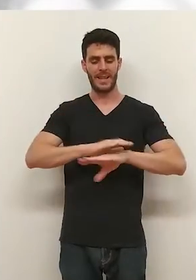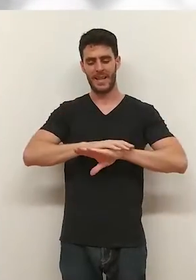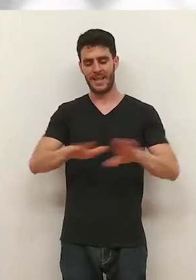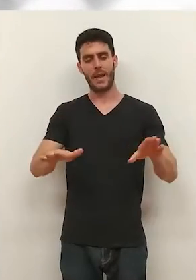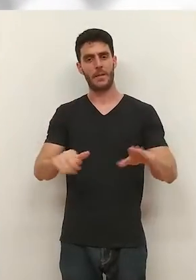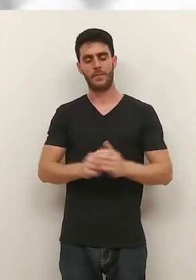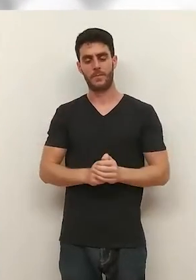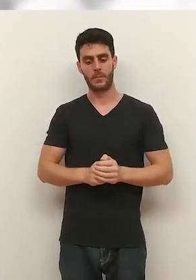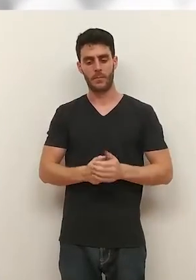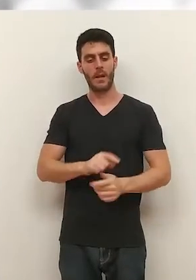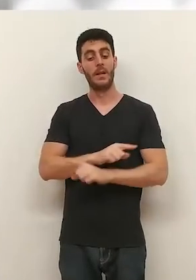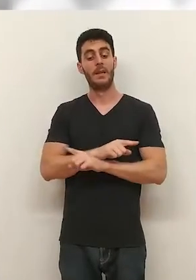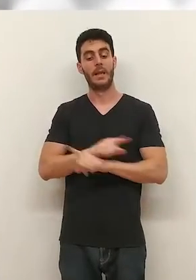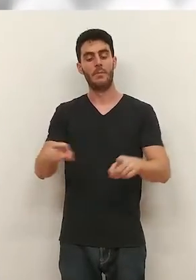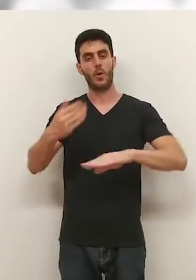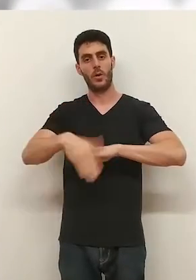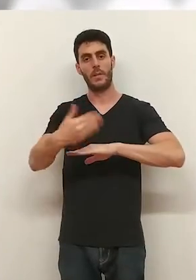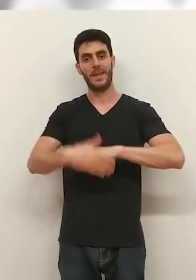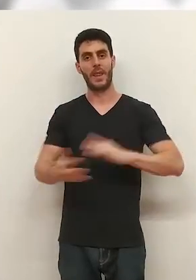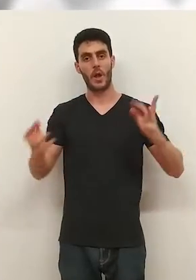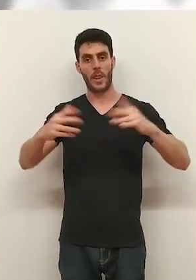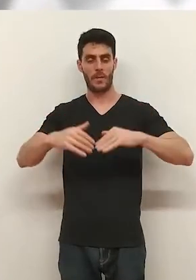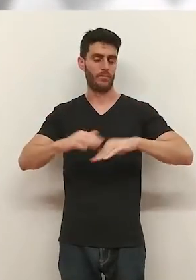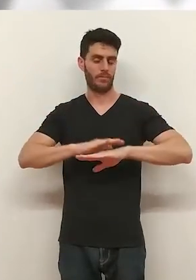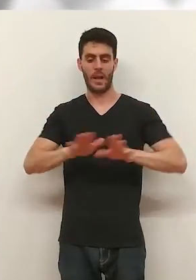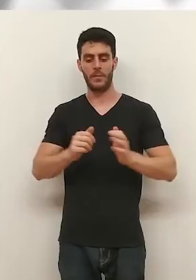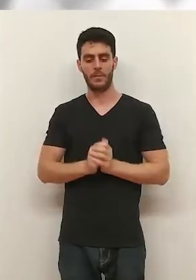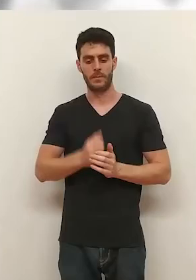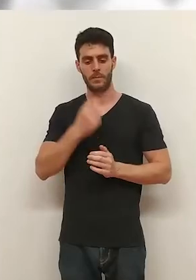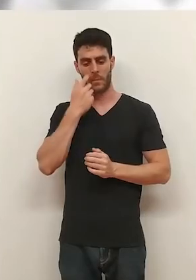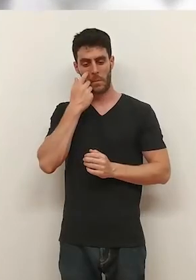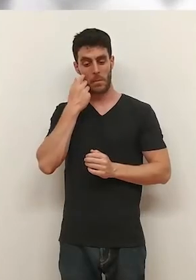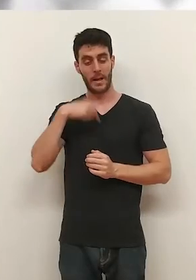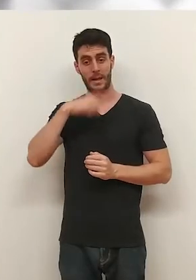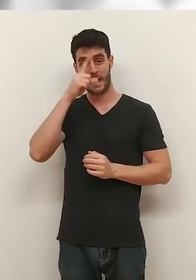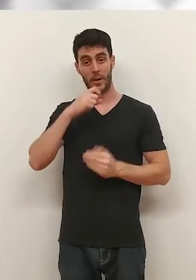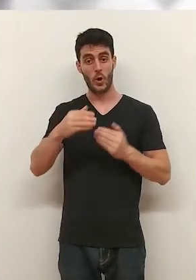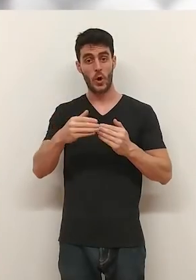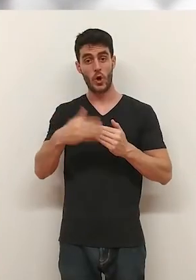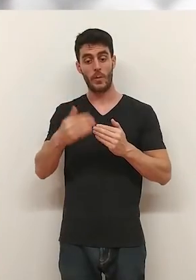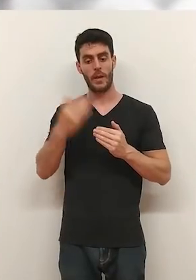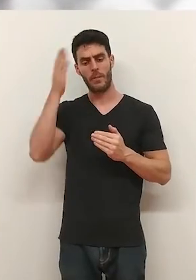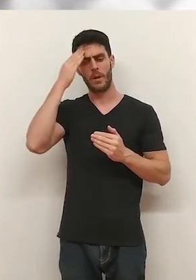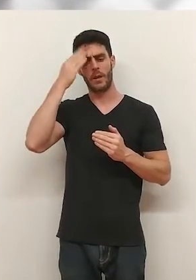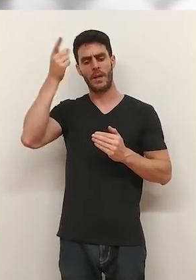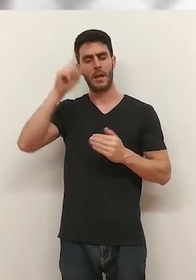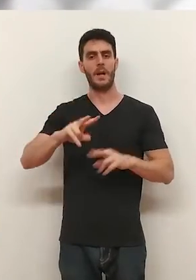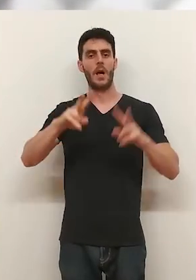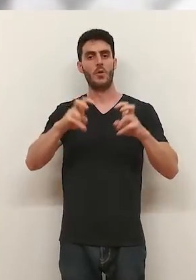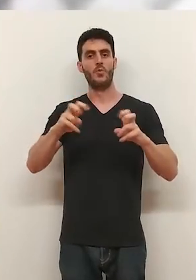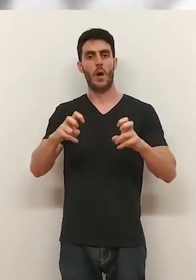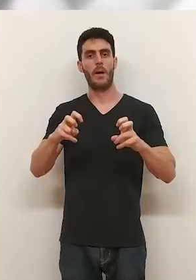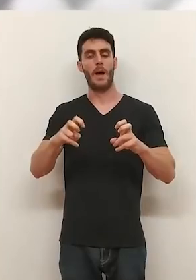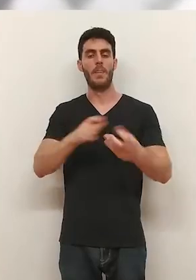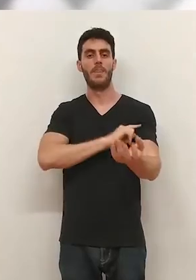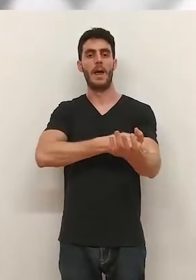ni rastro de mascarillas que quedaron en el pasado y tampoco limitaciones de aforo. Este verano, además, como principal novedad, se podrá